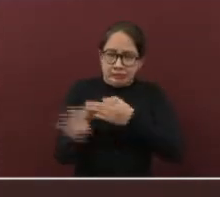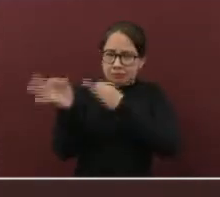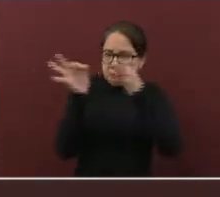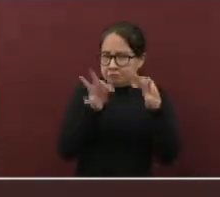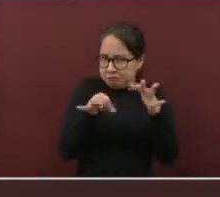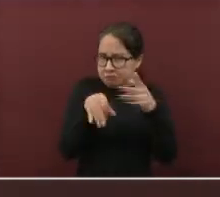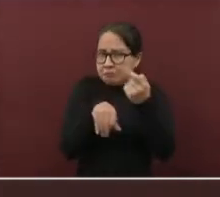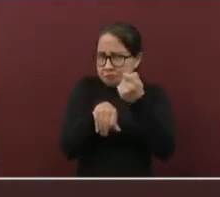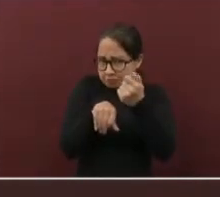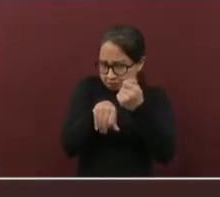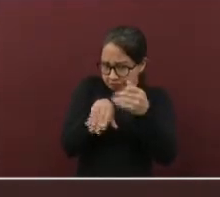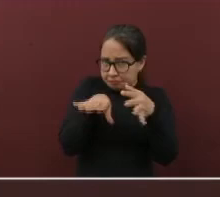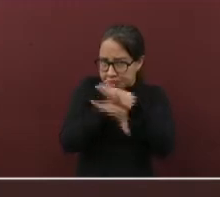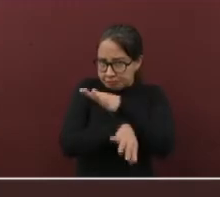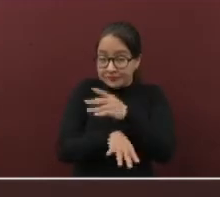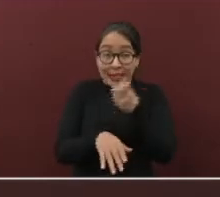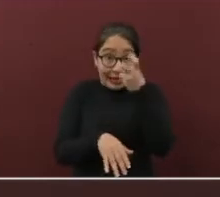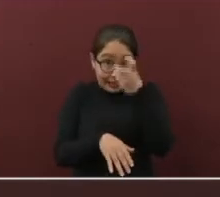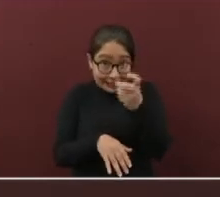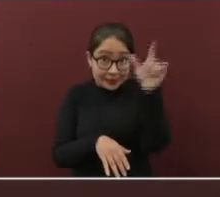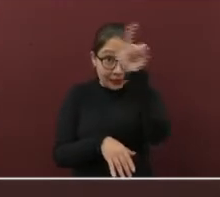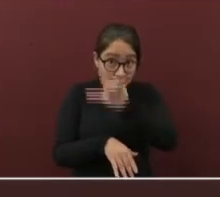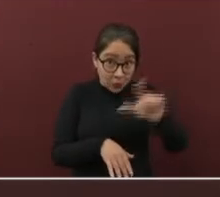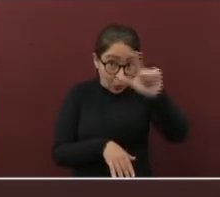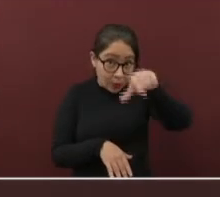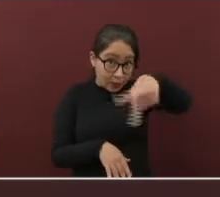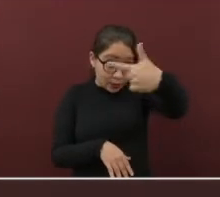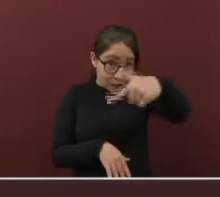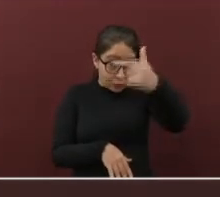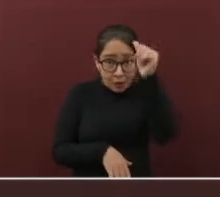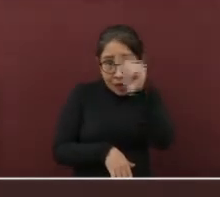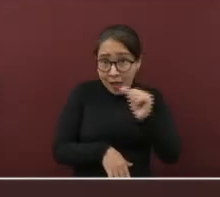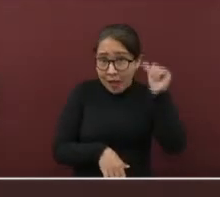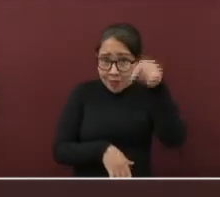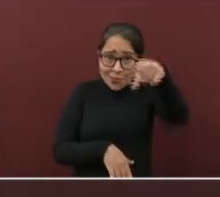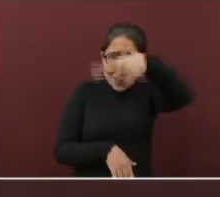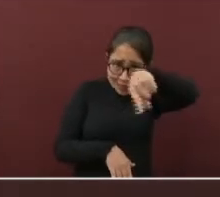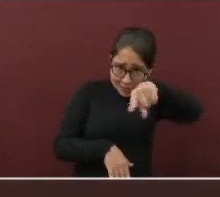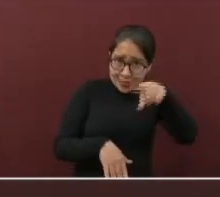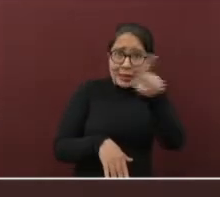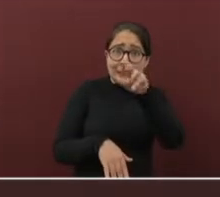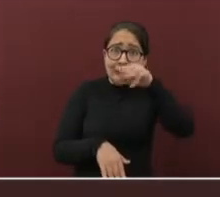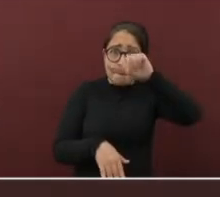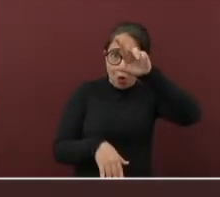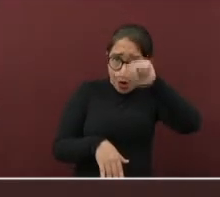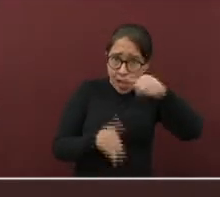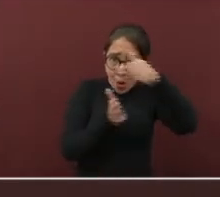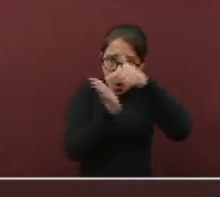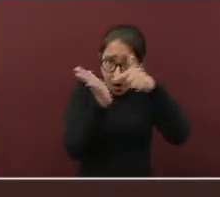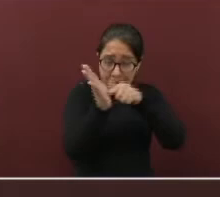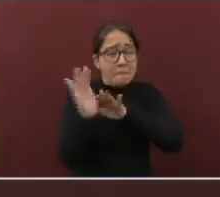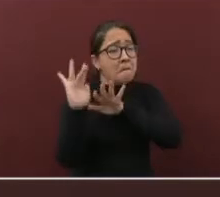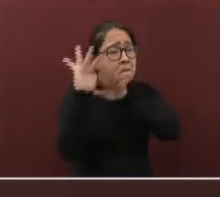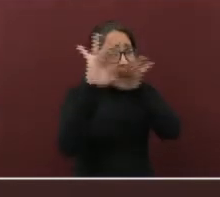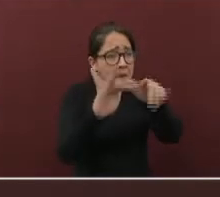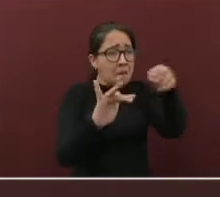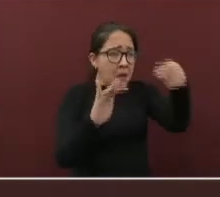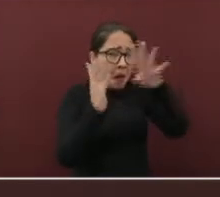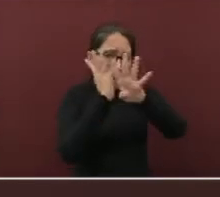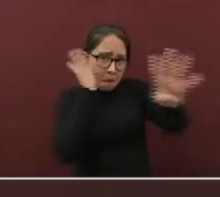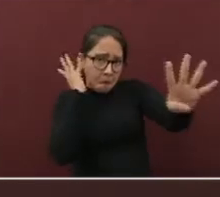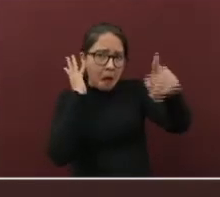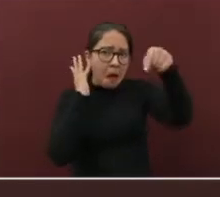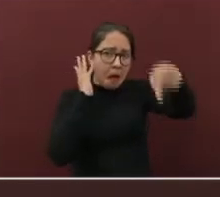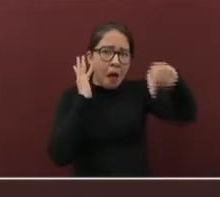Ese día, repito, el lunes 12, podrán asistir a vacunarse a los módulos que daremos a